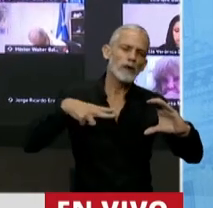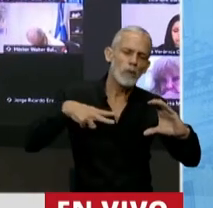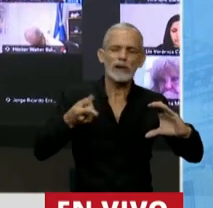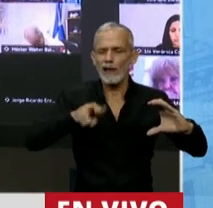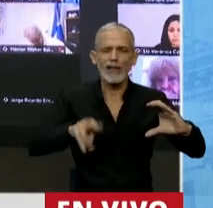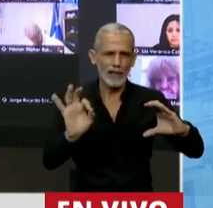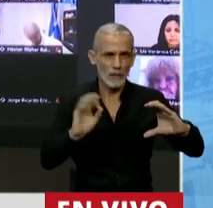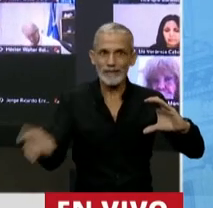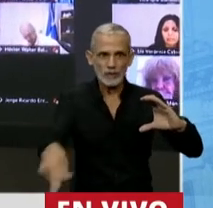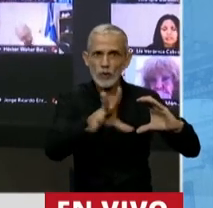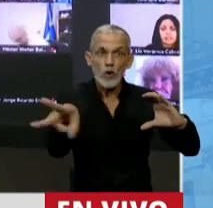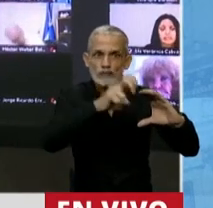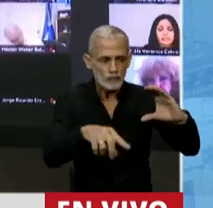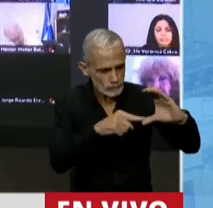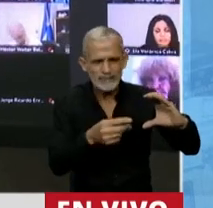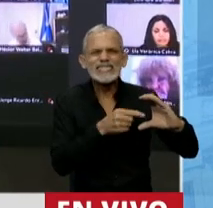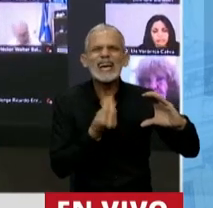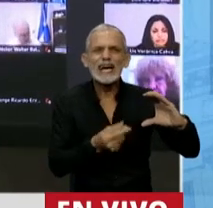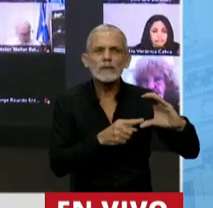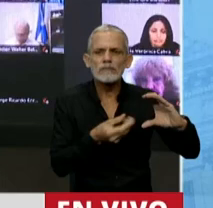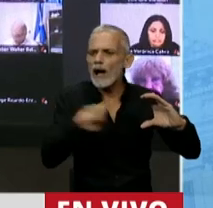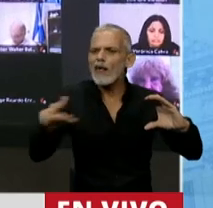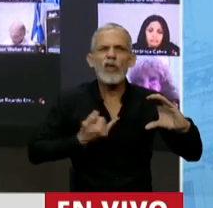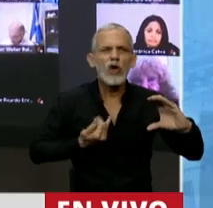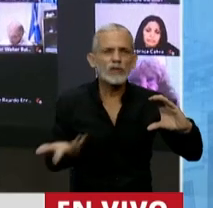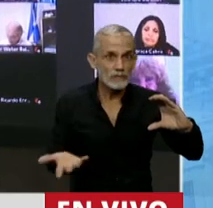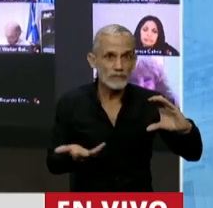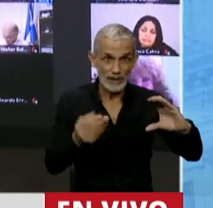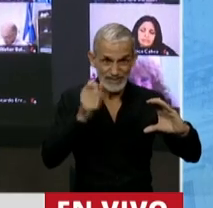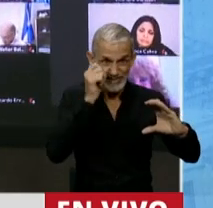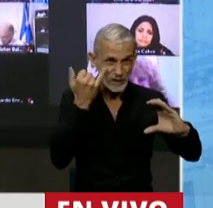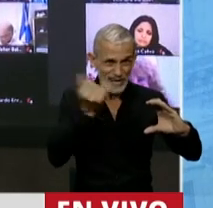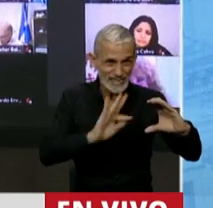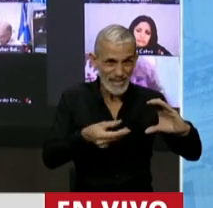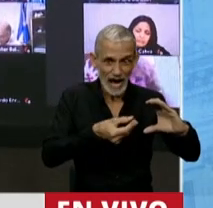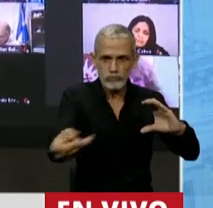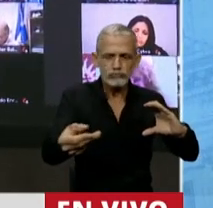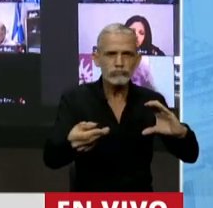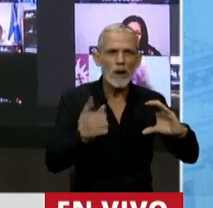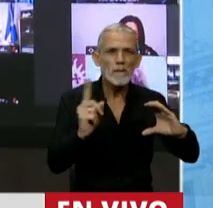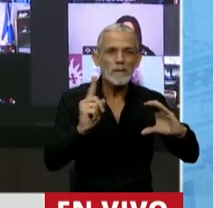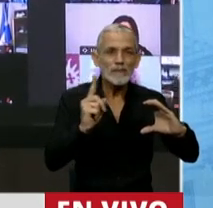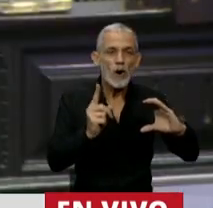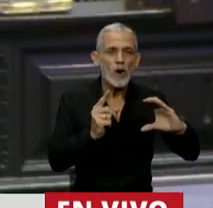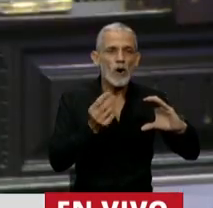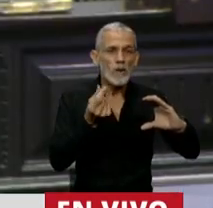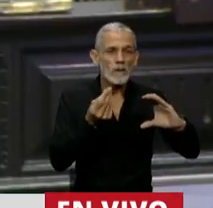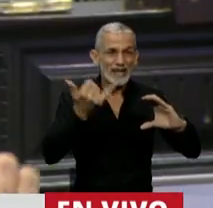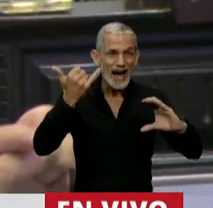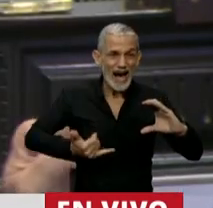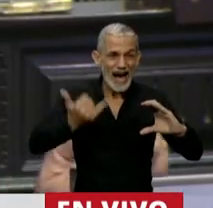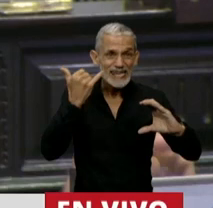nuevo tributo, ¿van a ir de inmediato a formar parte de los recursos